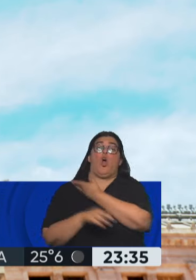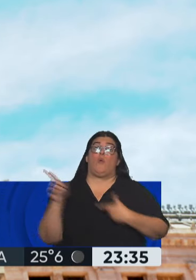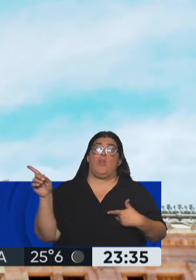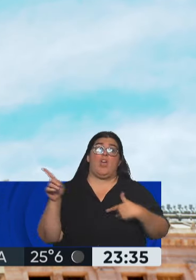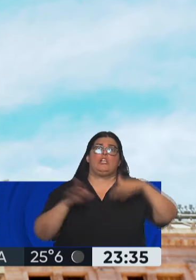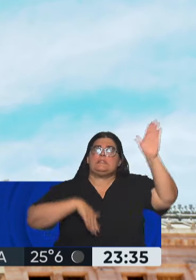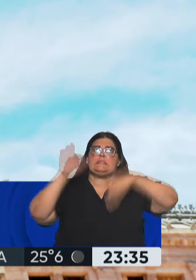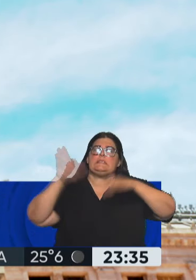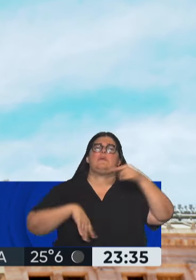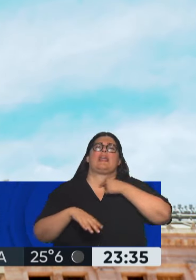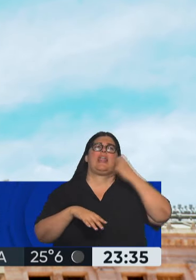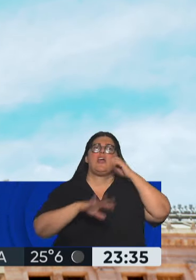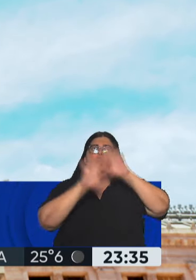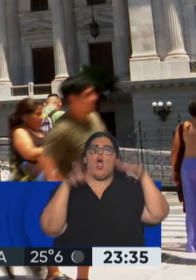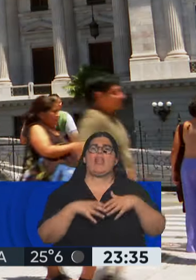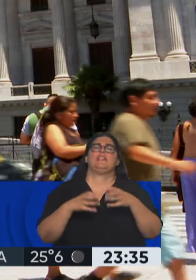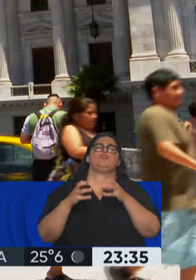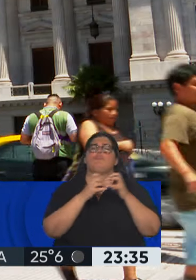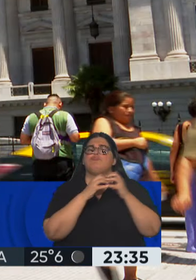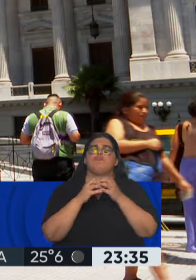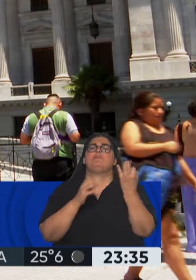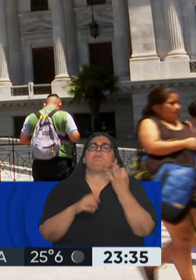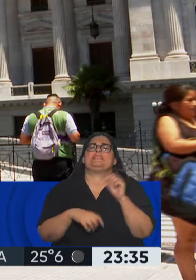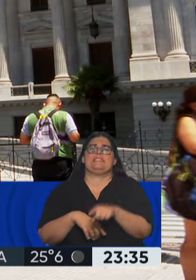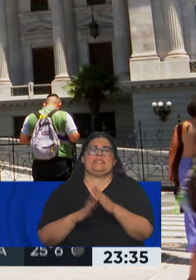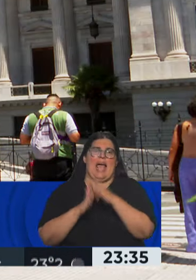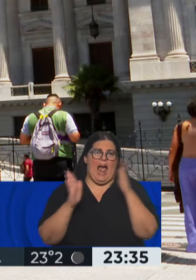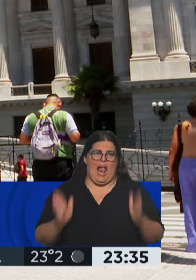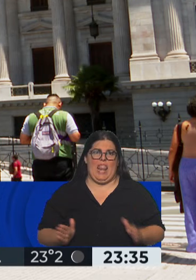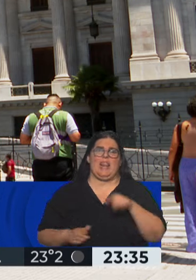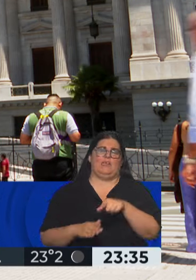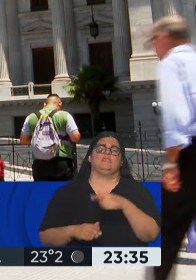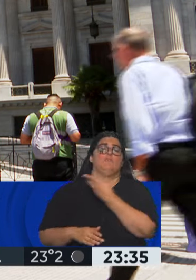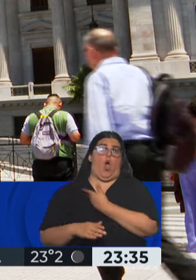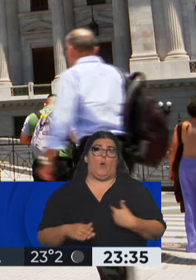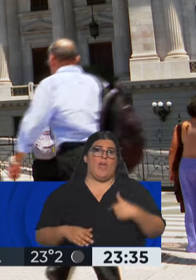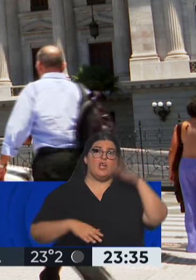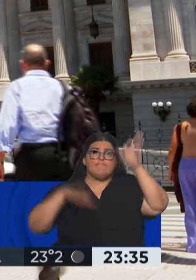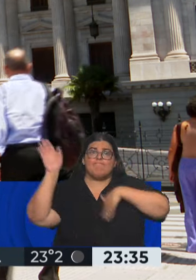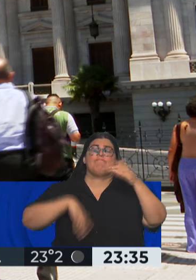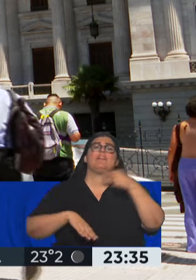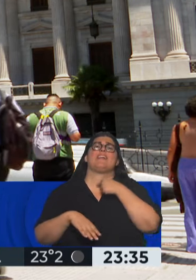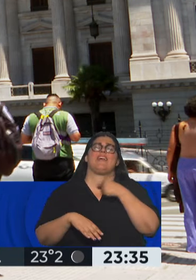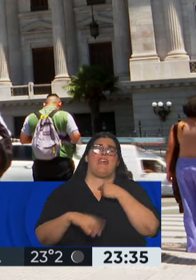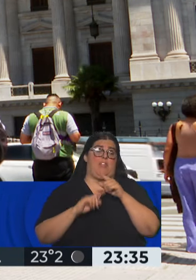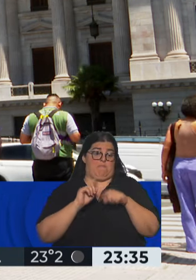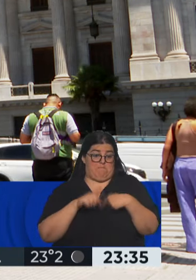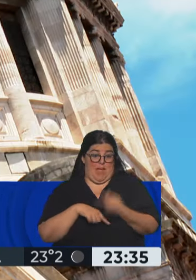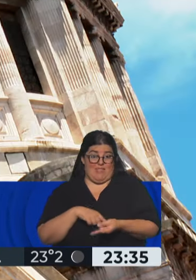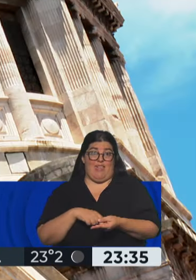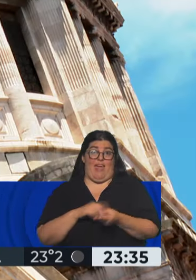extraordinarias en el Congreso. El Gobierno Nacional convoca concretamente para el periodo entre mañana,